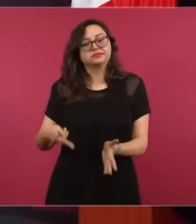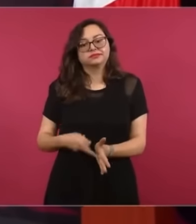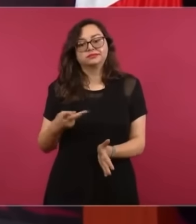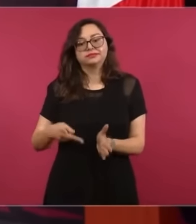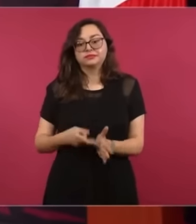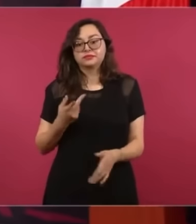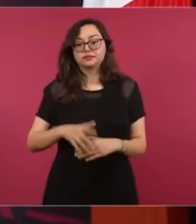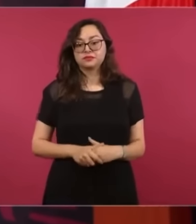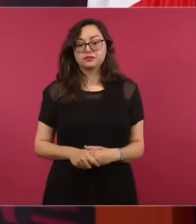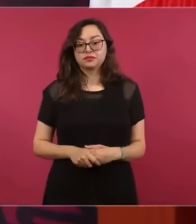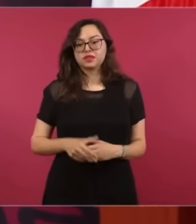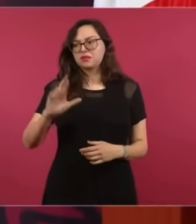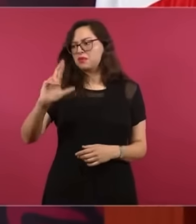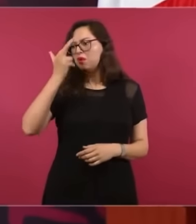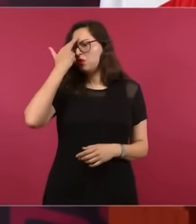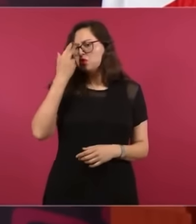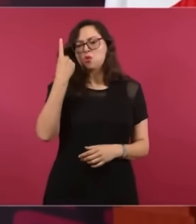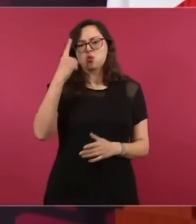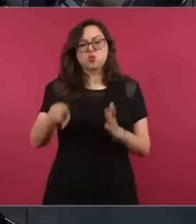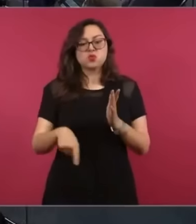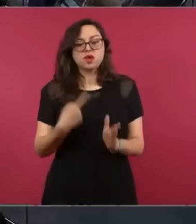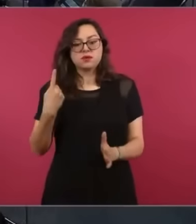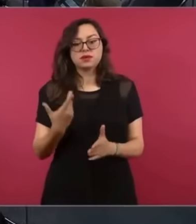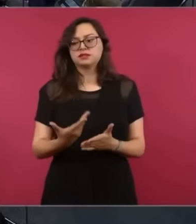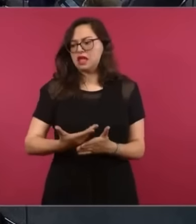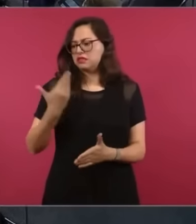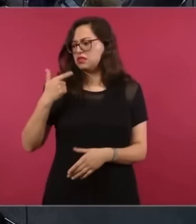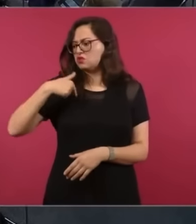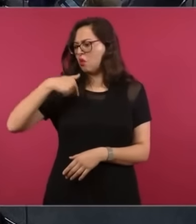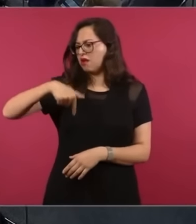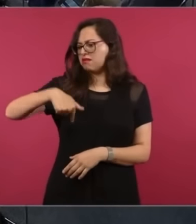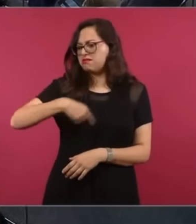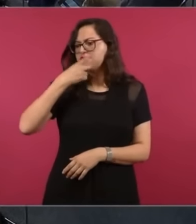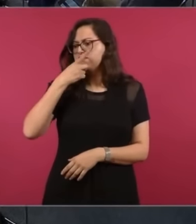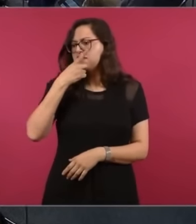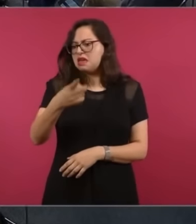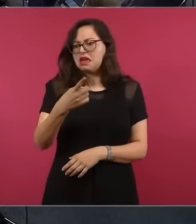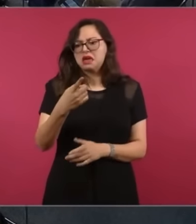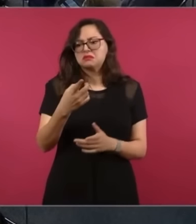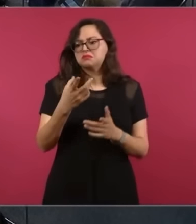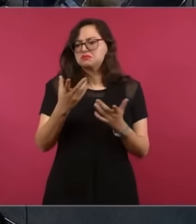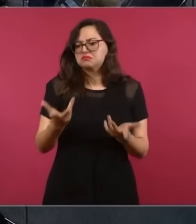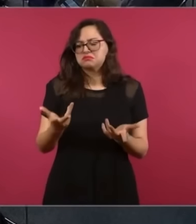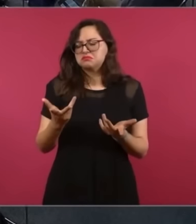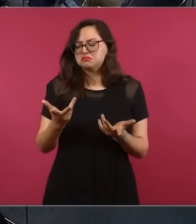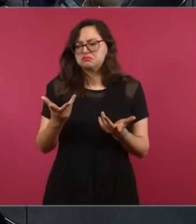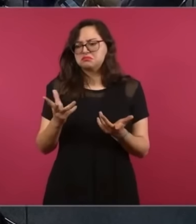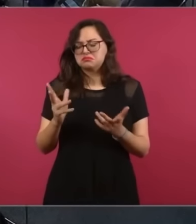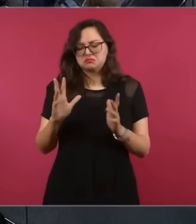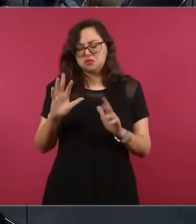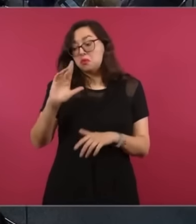No sé, ya no me acuerdo. La comisión de viejas, la señora Zavala. Sí, es la consejera, pero la